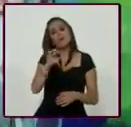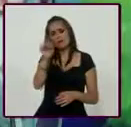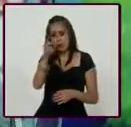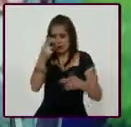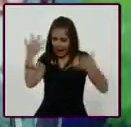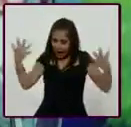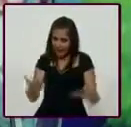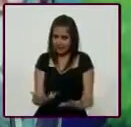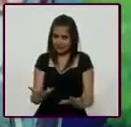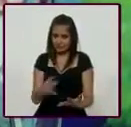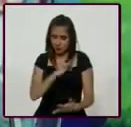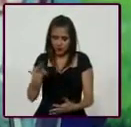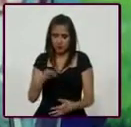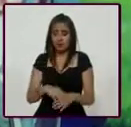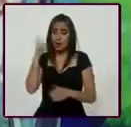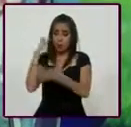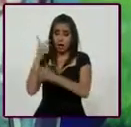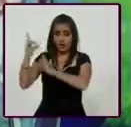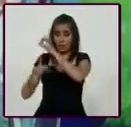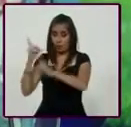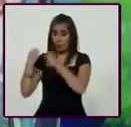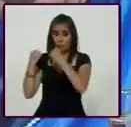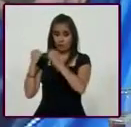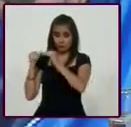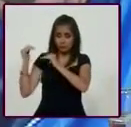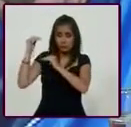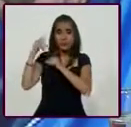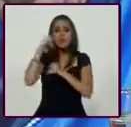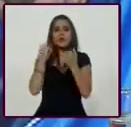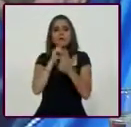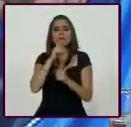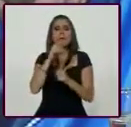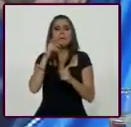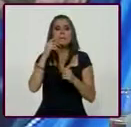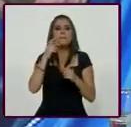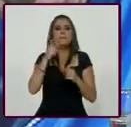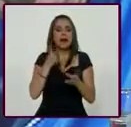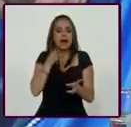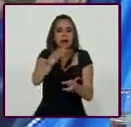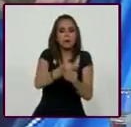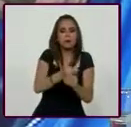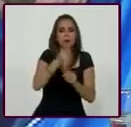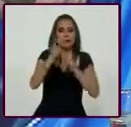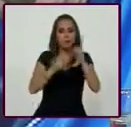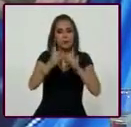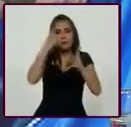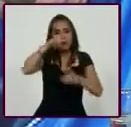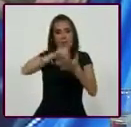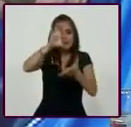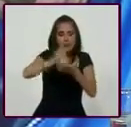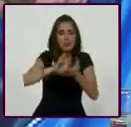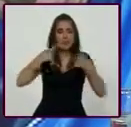proveer, no solo atletas de alto rendimiento, sino poder tener políticas públicas de deporte adaptado, de deporte paralímpico, de deporte